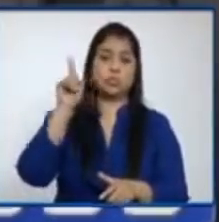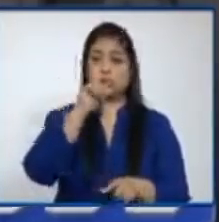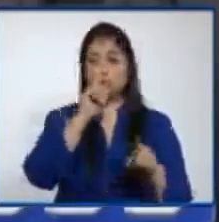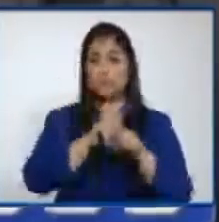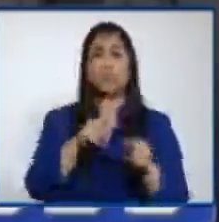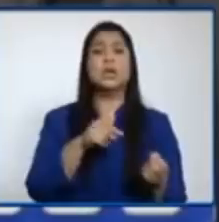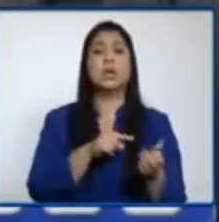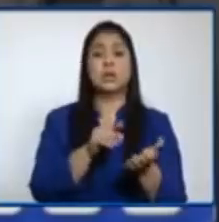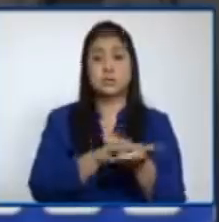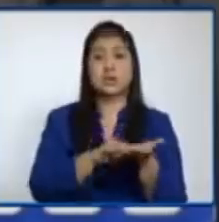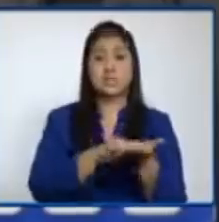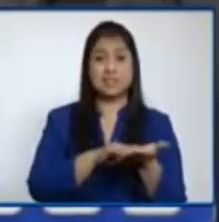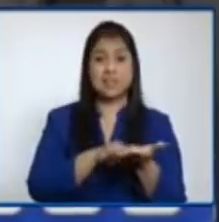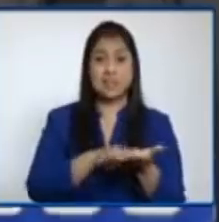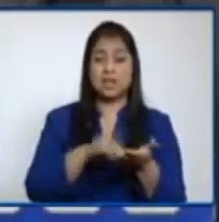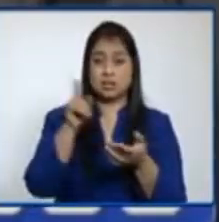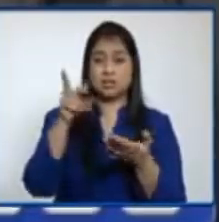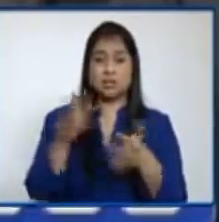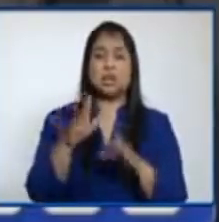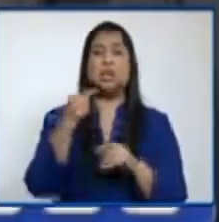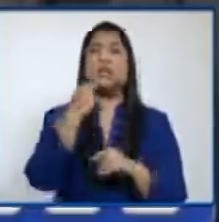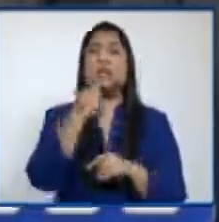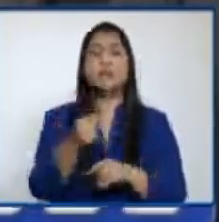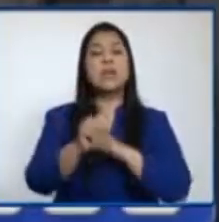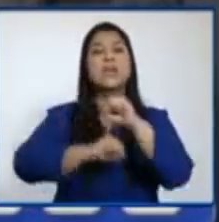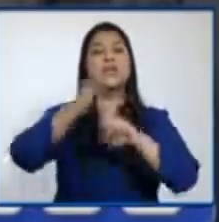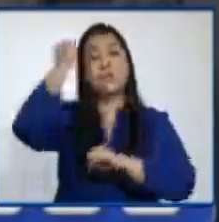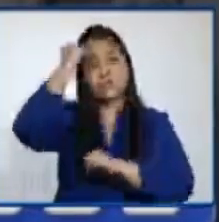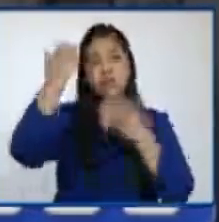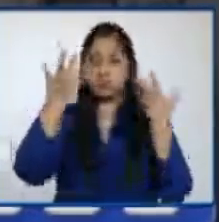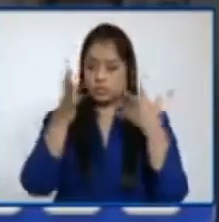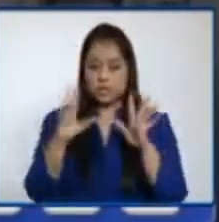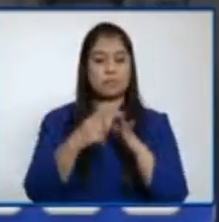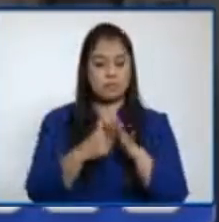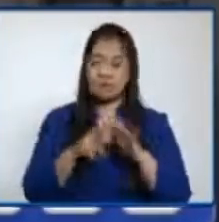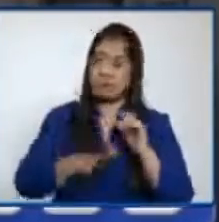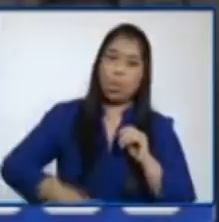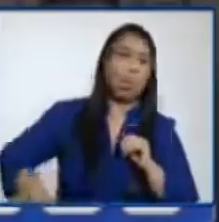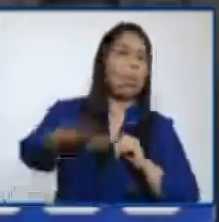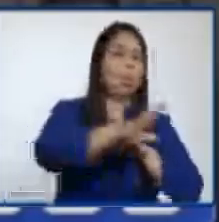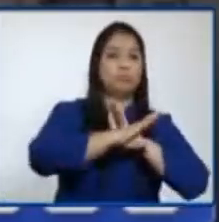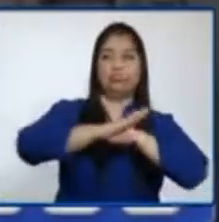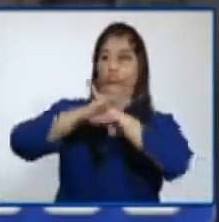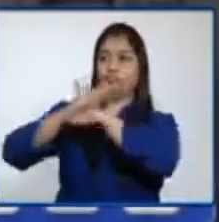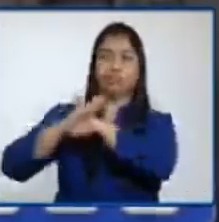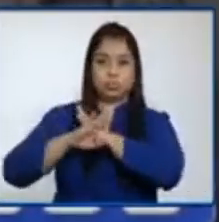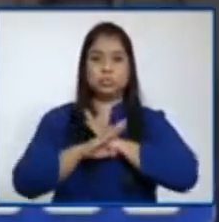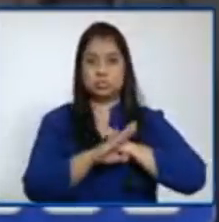y se acordó que en el mes de febrero ellos ya van a iniciar todos con sus medidas de protección